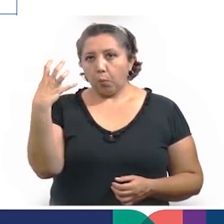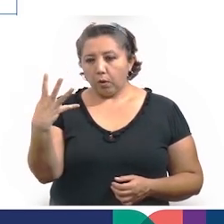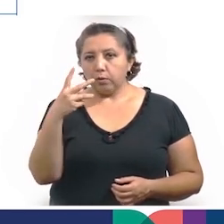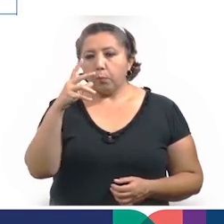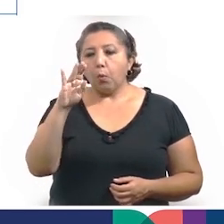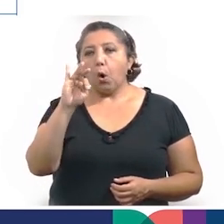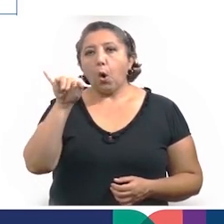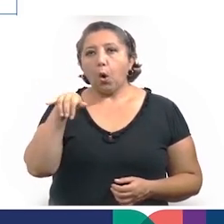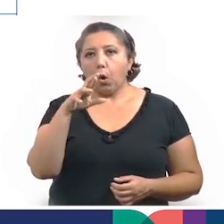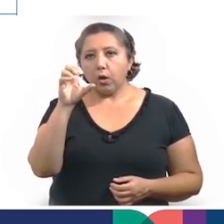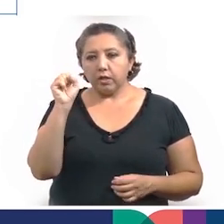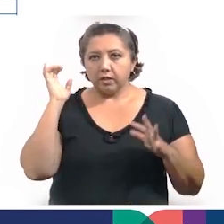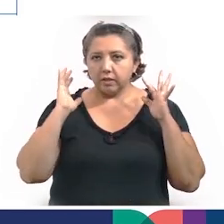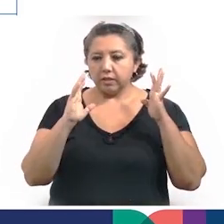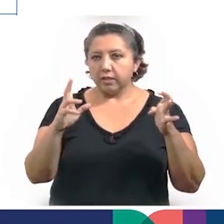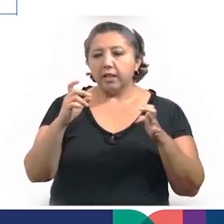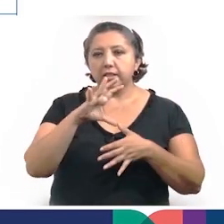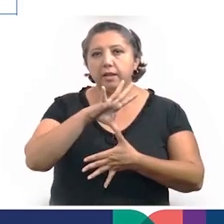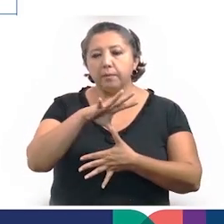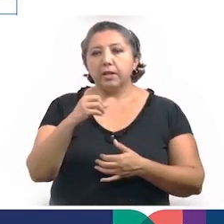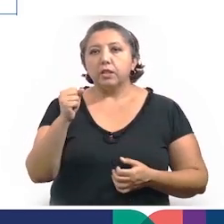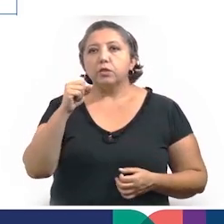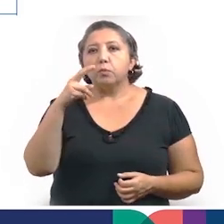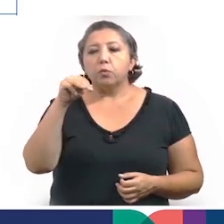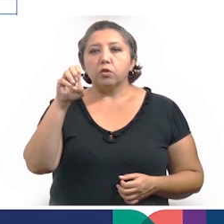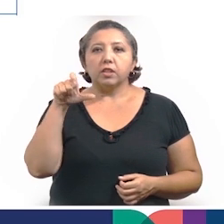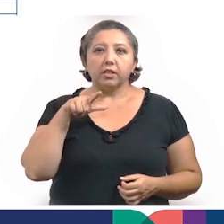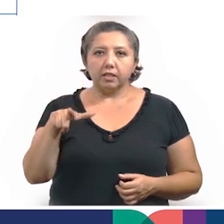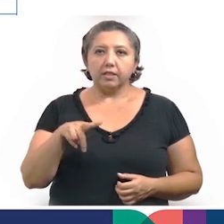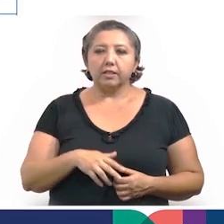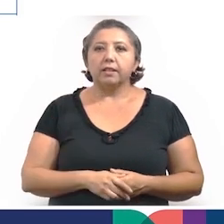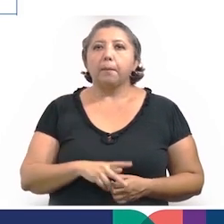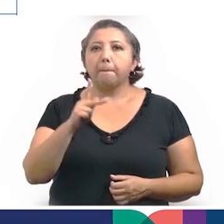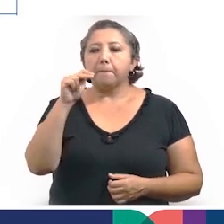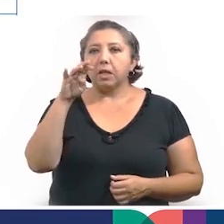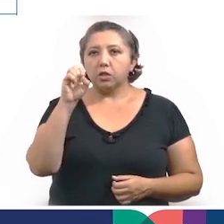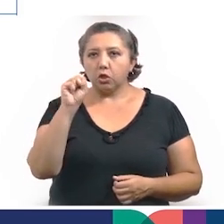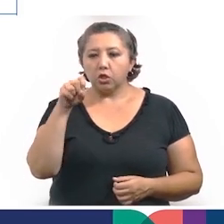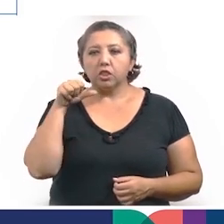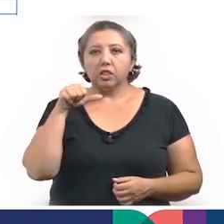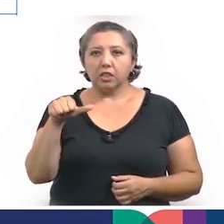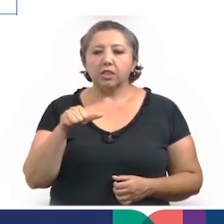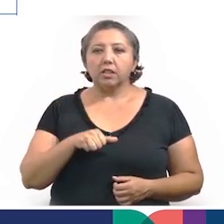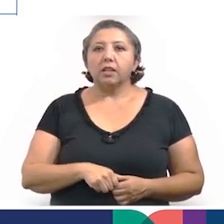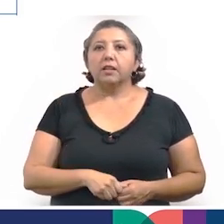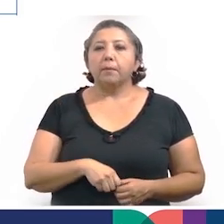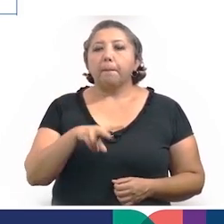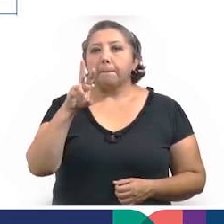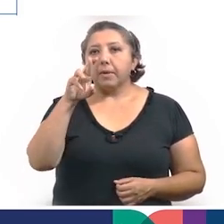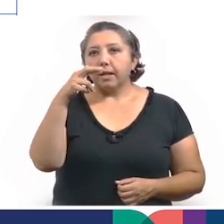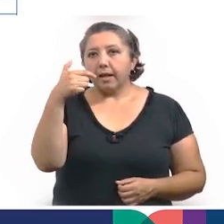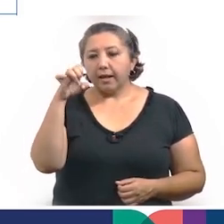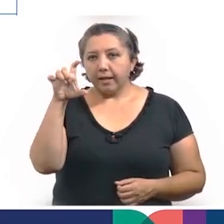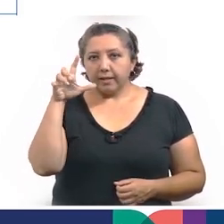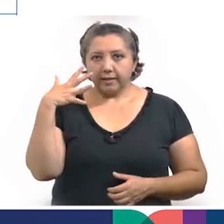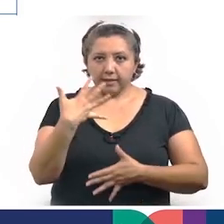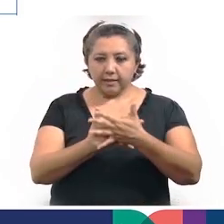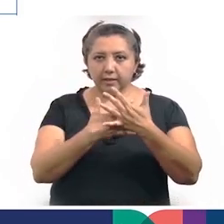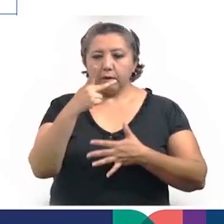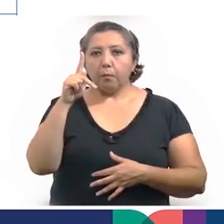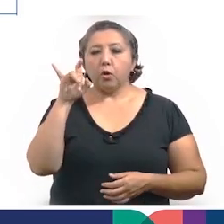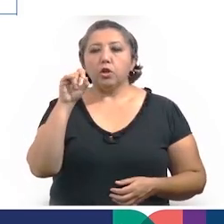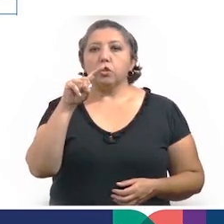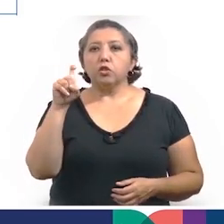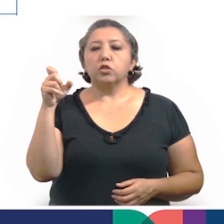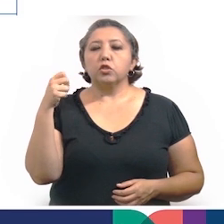Bojorges, Francisco de Montejo, Las Américas y Mulsay con 17, Pensiones con 16, El Vergel con 15, Polígono